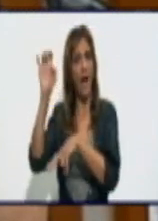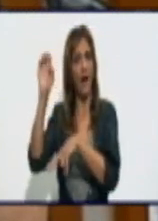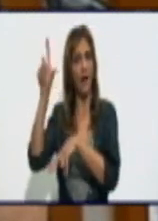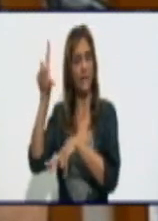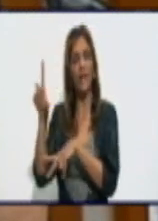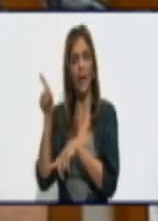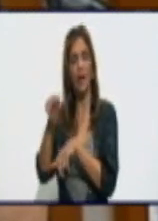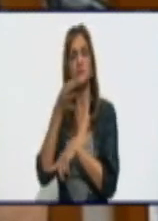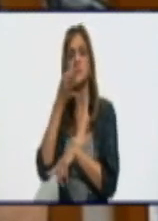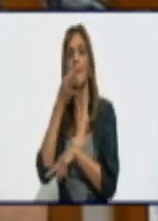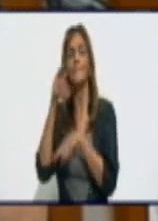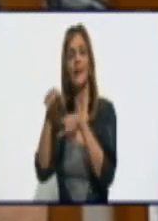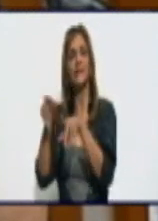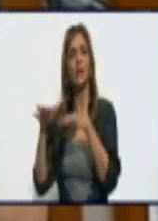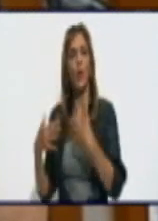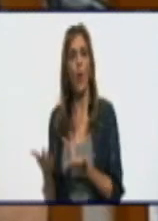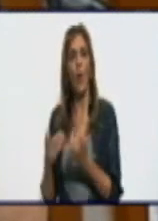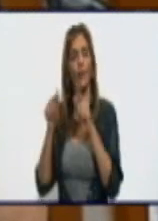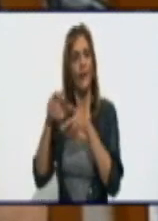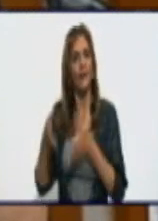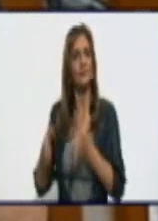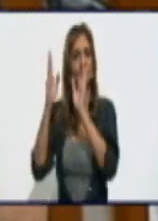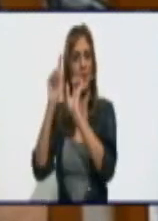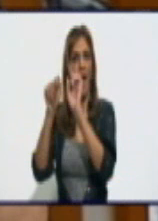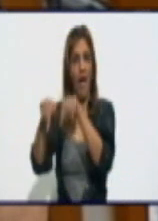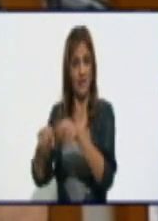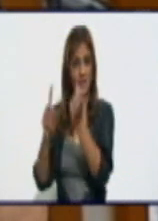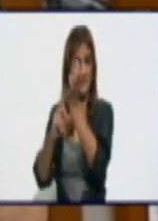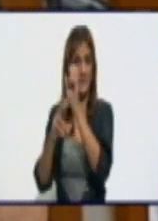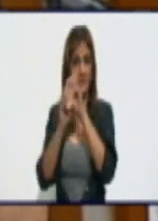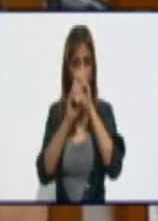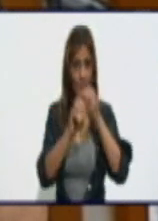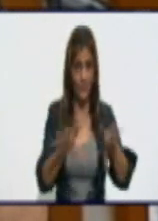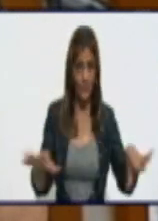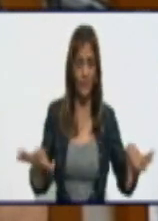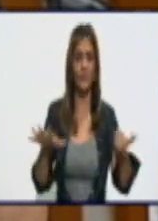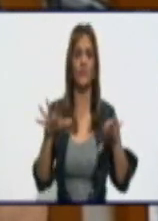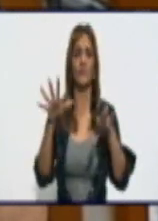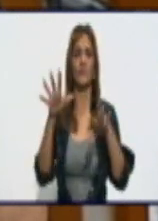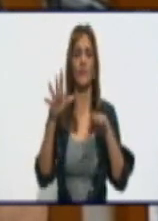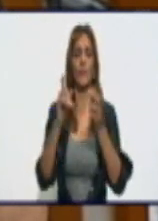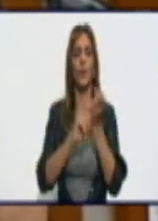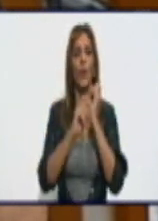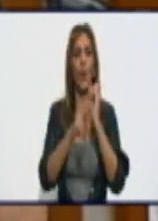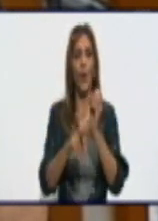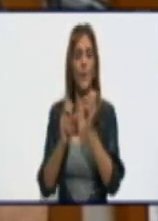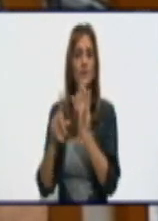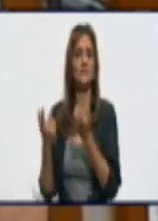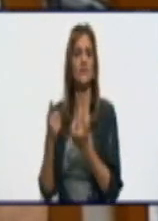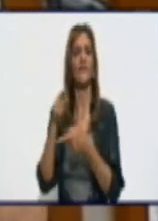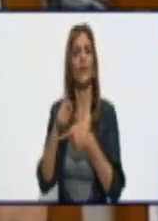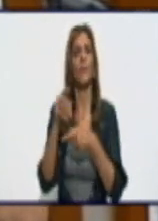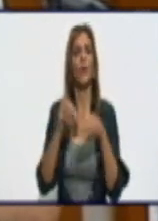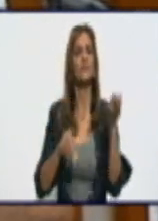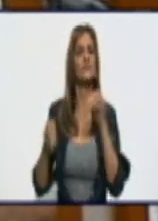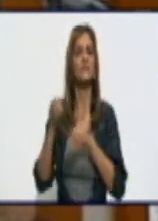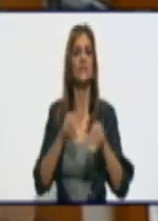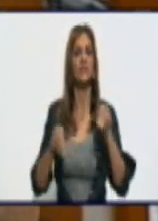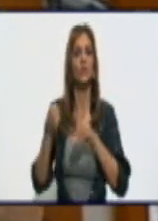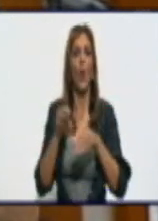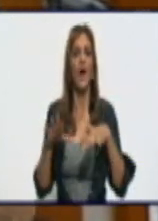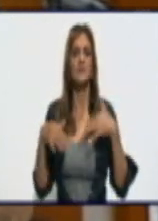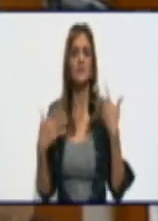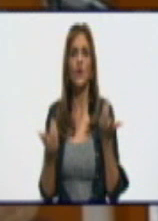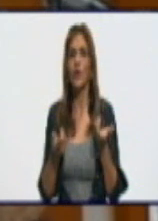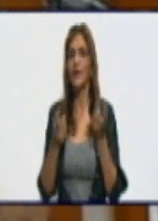causa de la salida de esta unidad fue por problemas operacionales a la hora de suministrar el combustible a